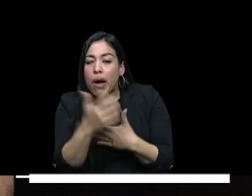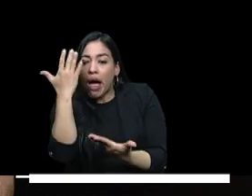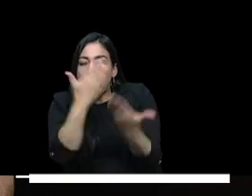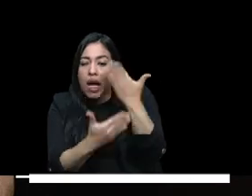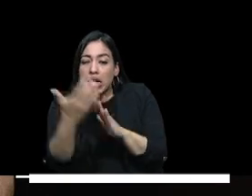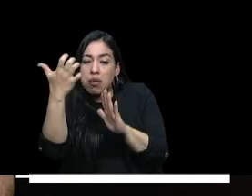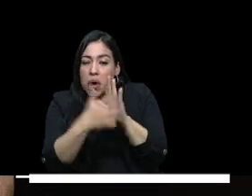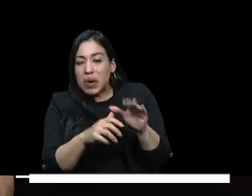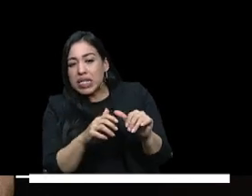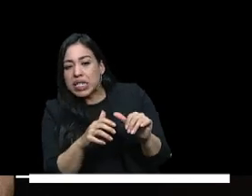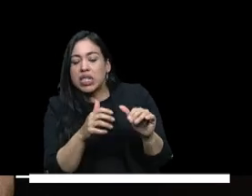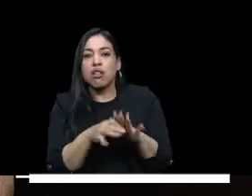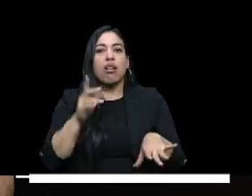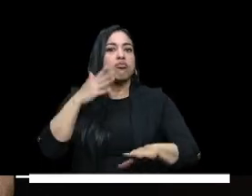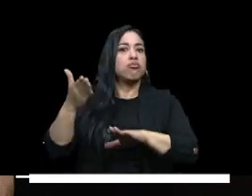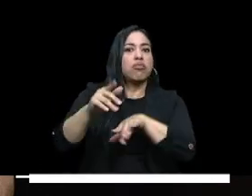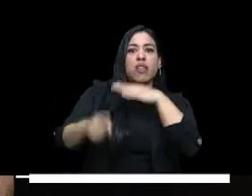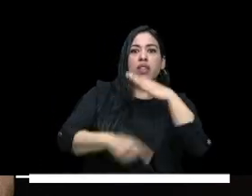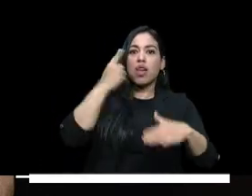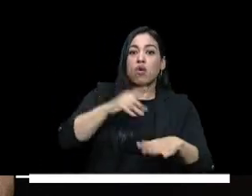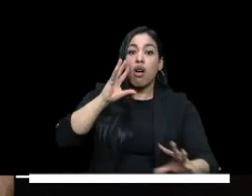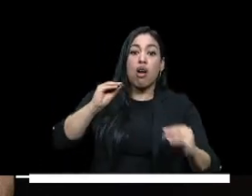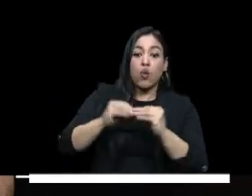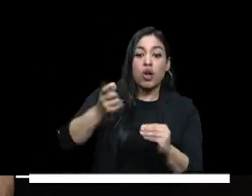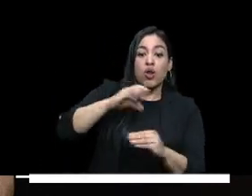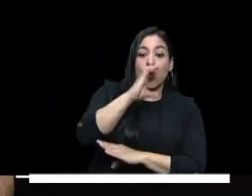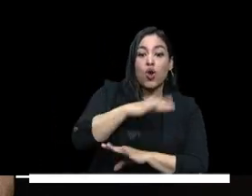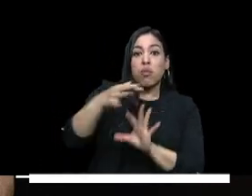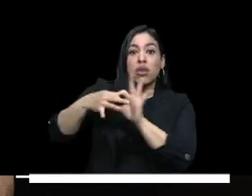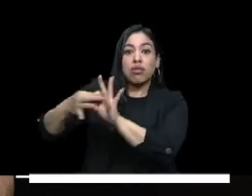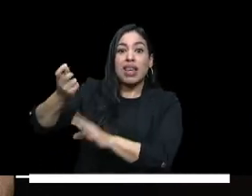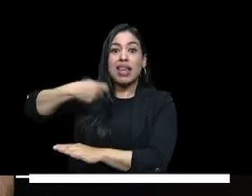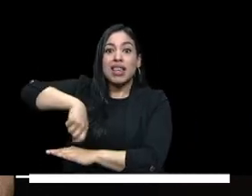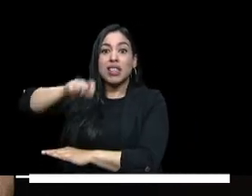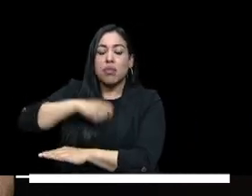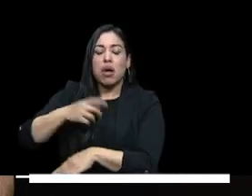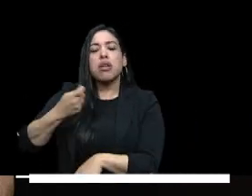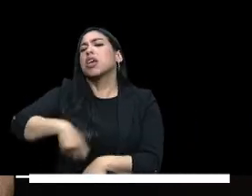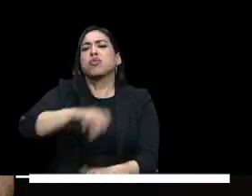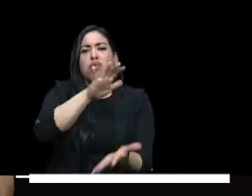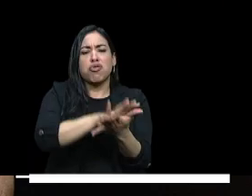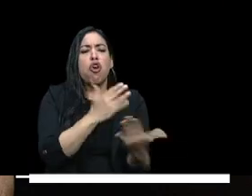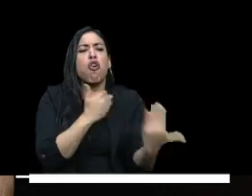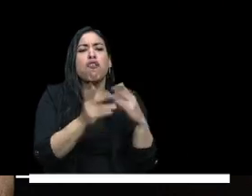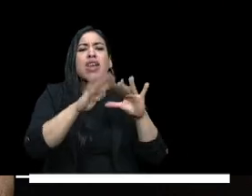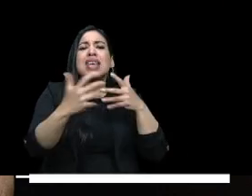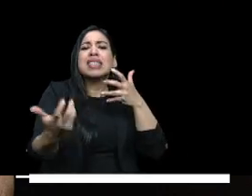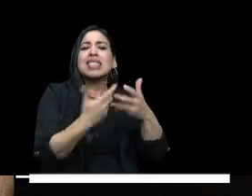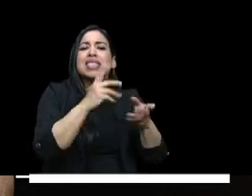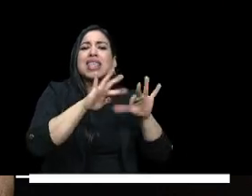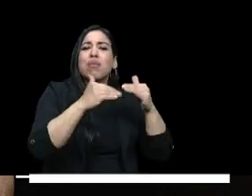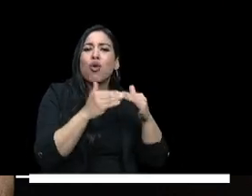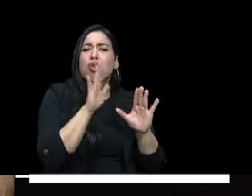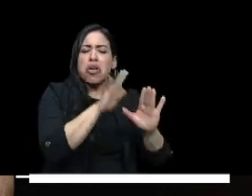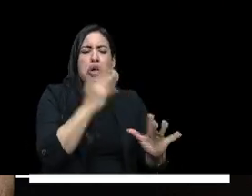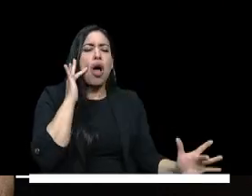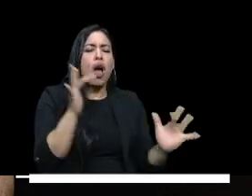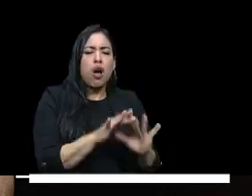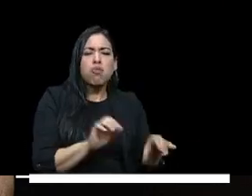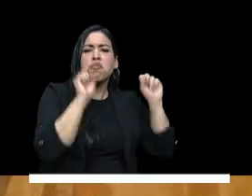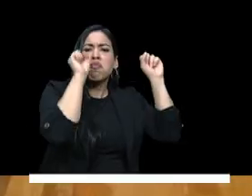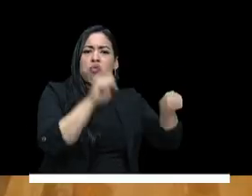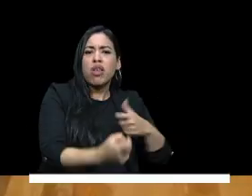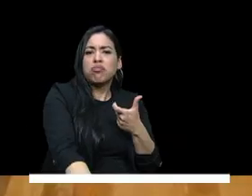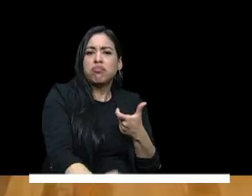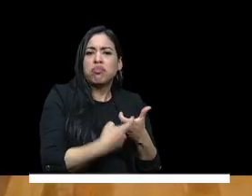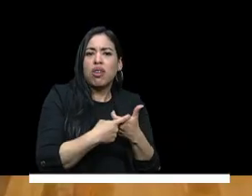ahora con este acuerdo de reconocimiento entre los dos países España declara que confía en el sistema de educación colombiano y de esa